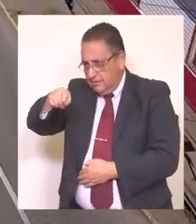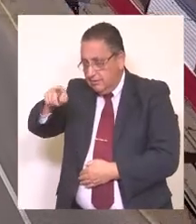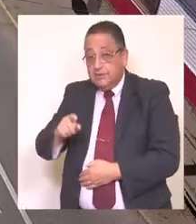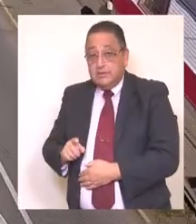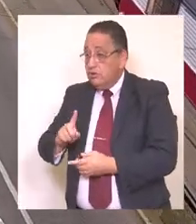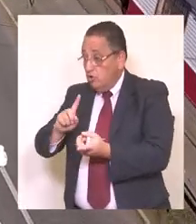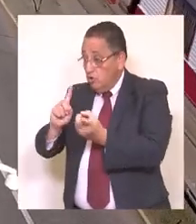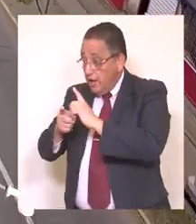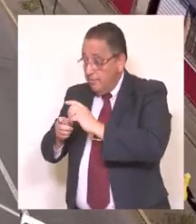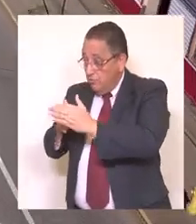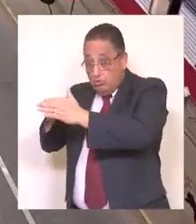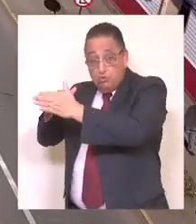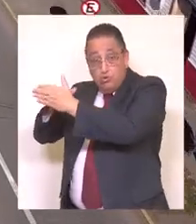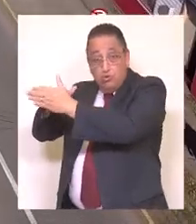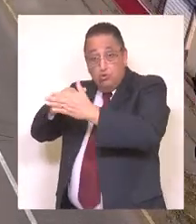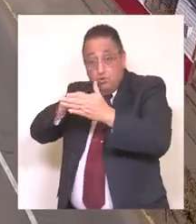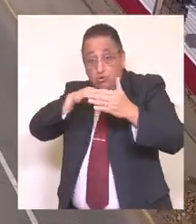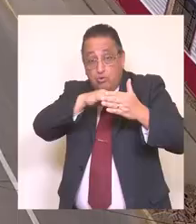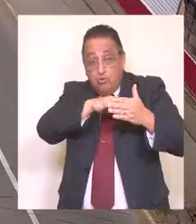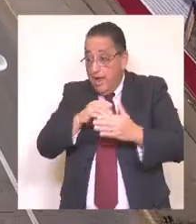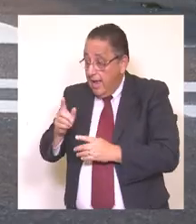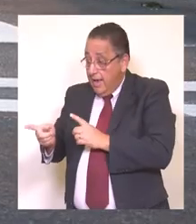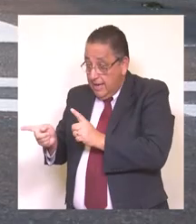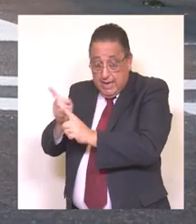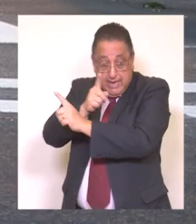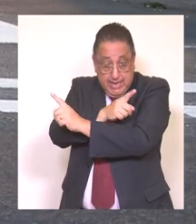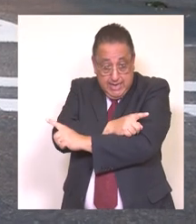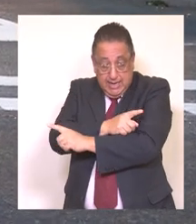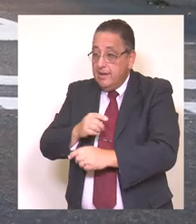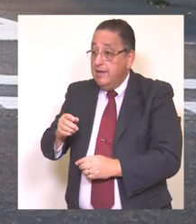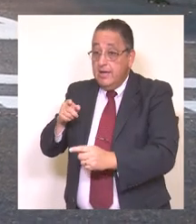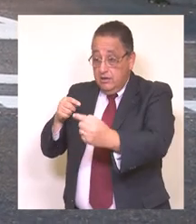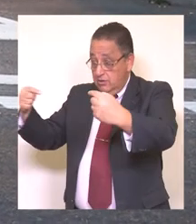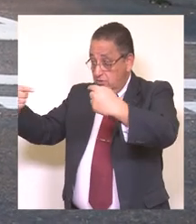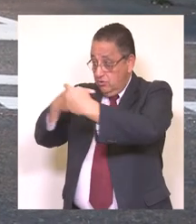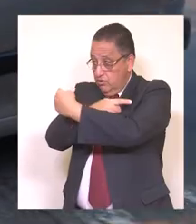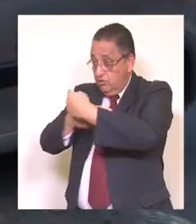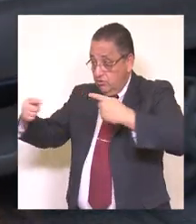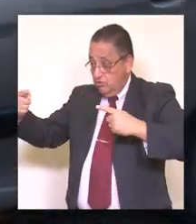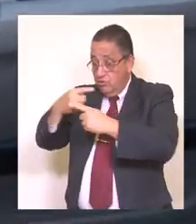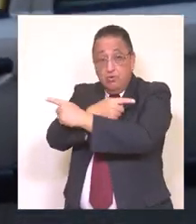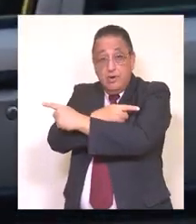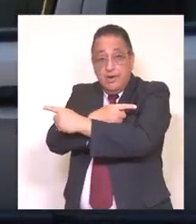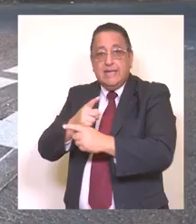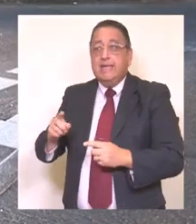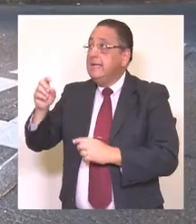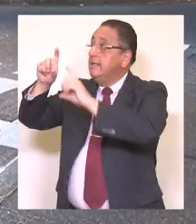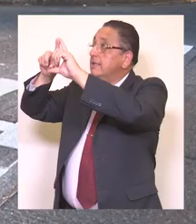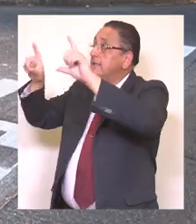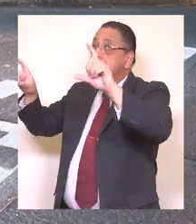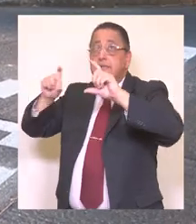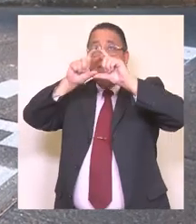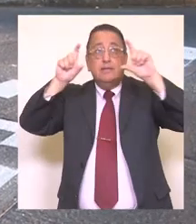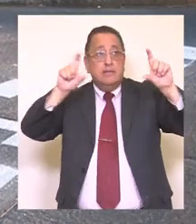los cambios de lugar de estacionamiento, asimismo también como los cambios de sentido de tránsito y el mejoramiento de